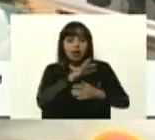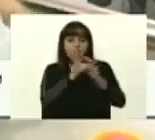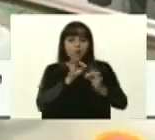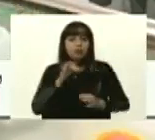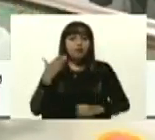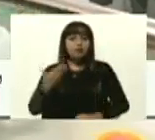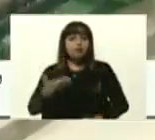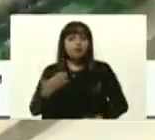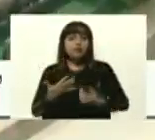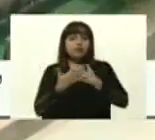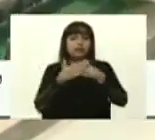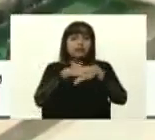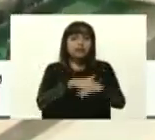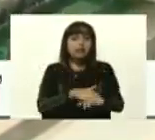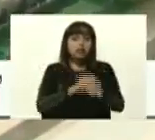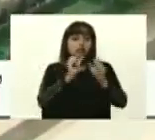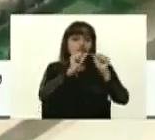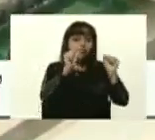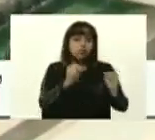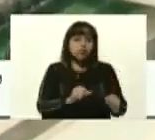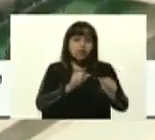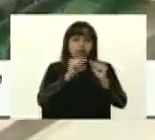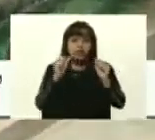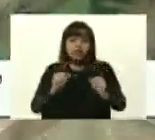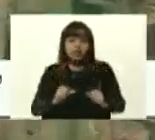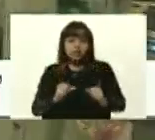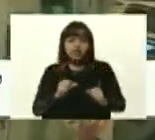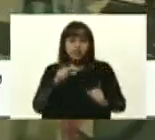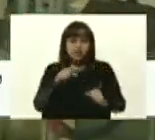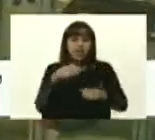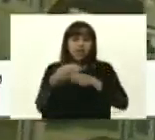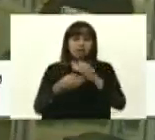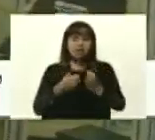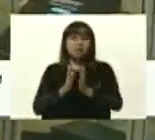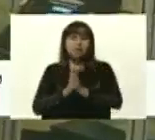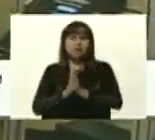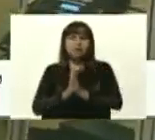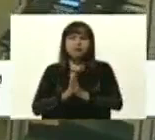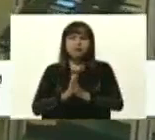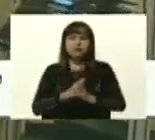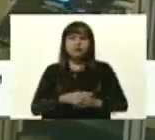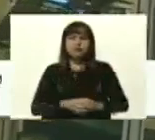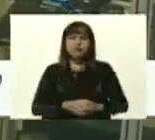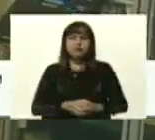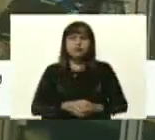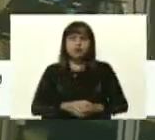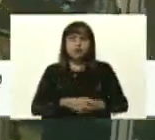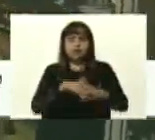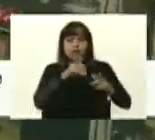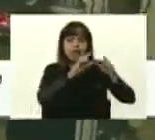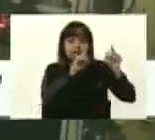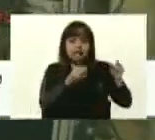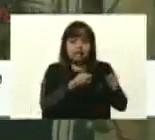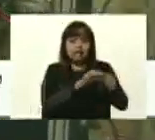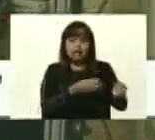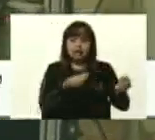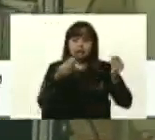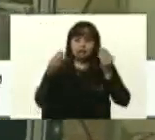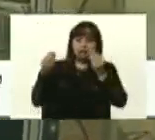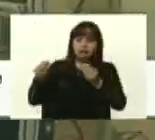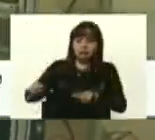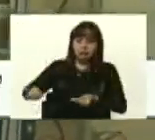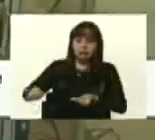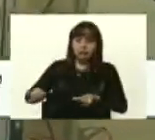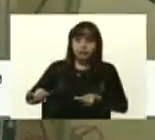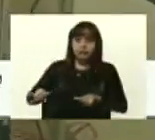integra todo un sistema, Miguel, para que nos explique acá, esta tarjeta, tráemela para acá, esta